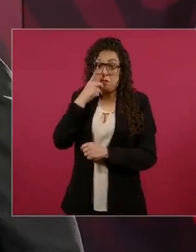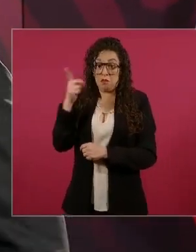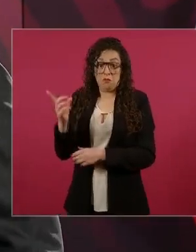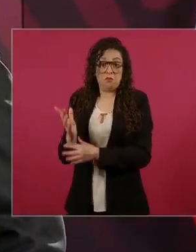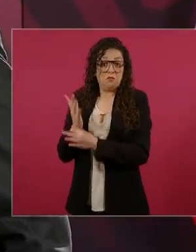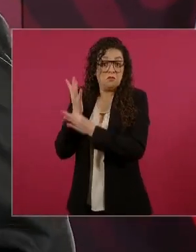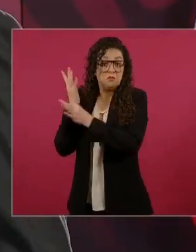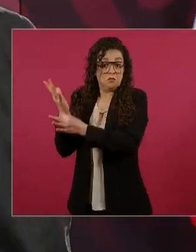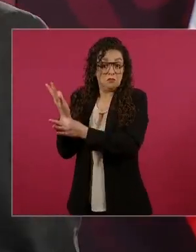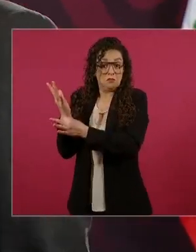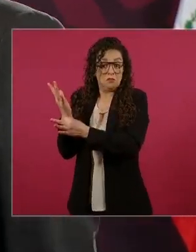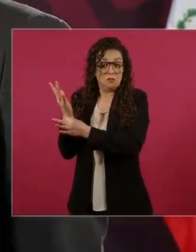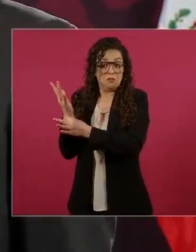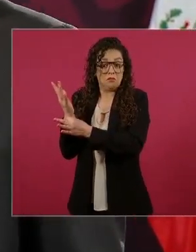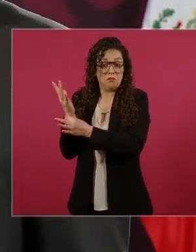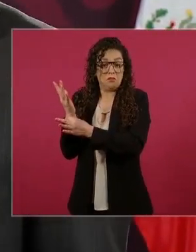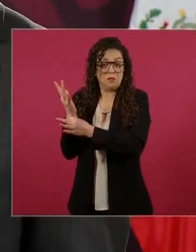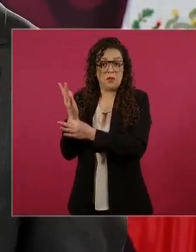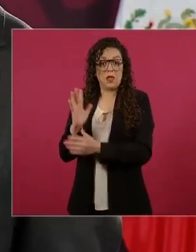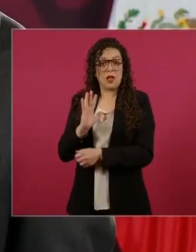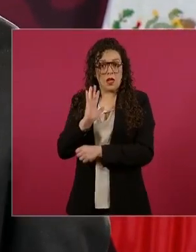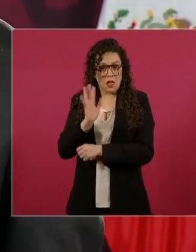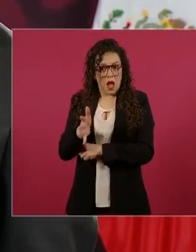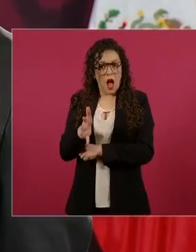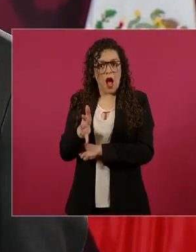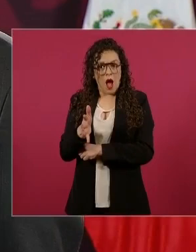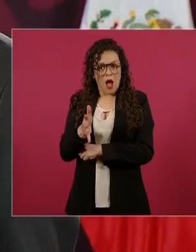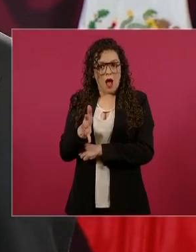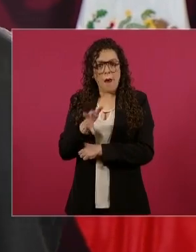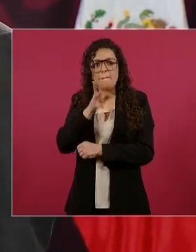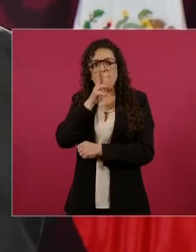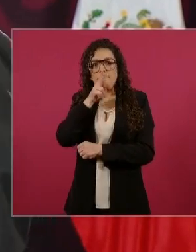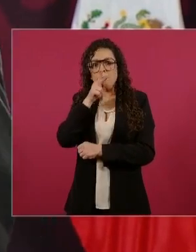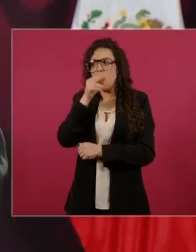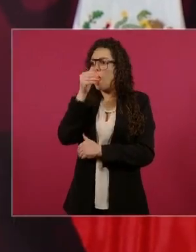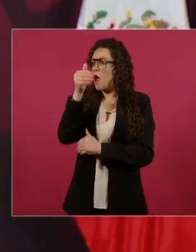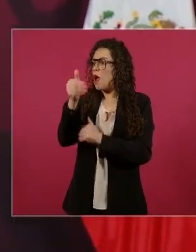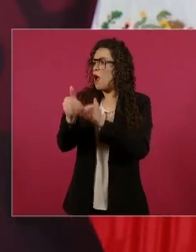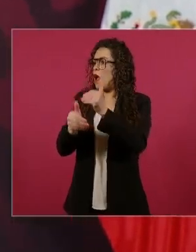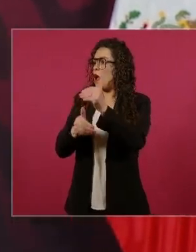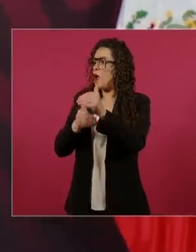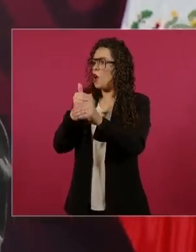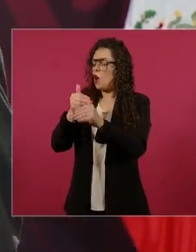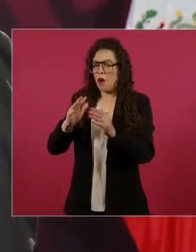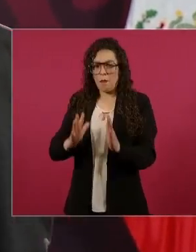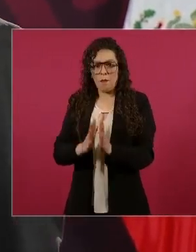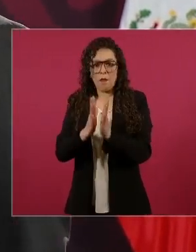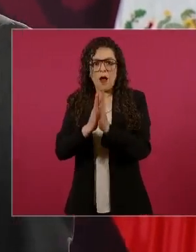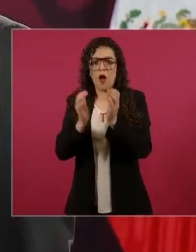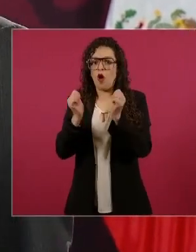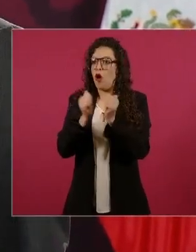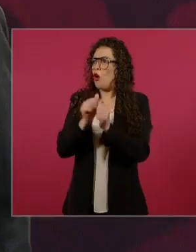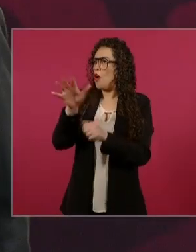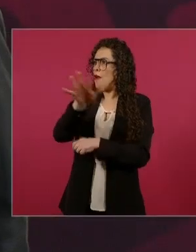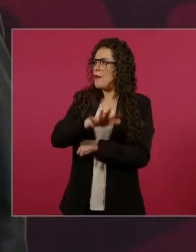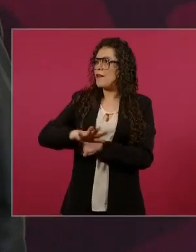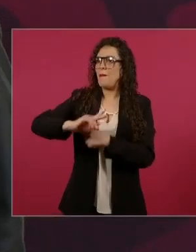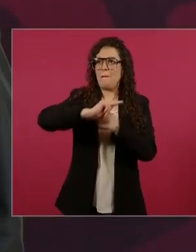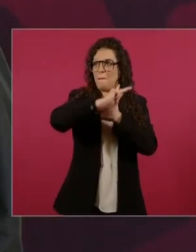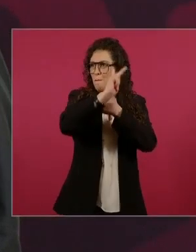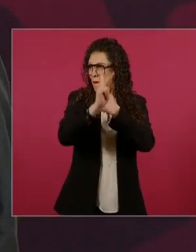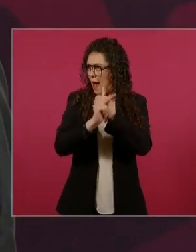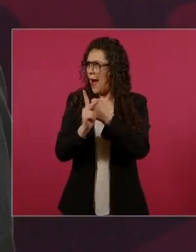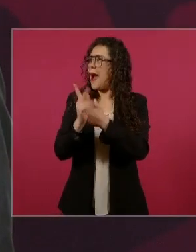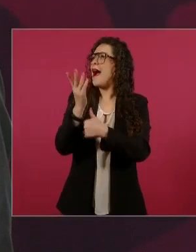en la globalidad, en la aldea global, ¿por